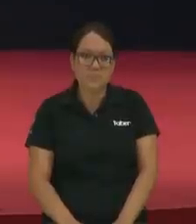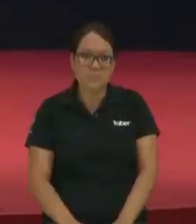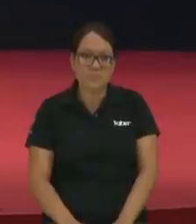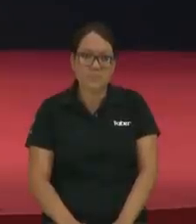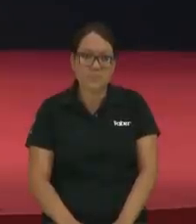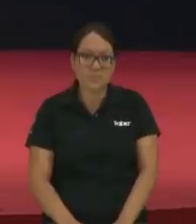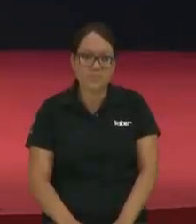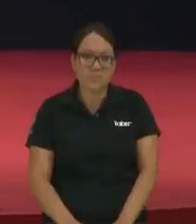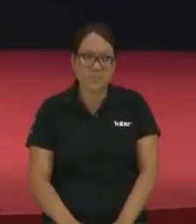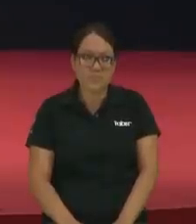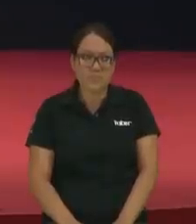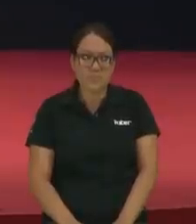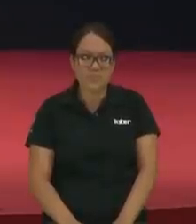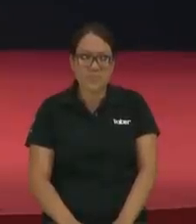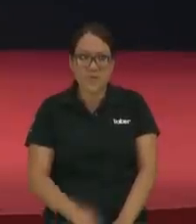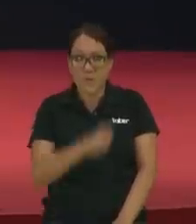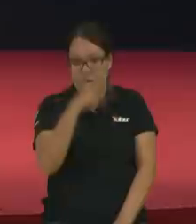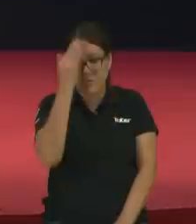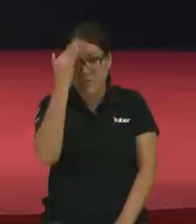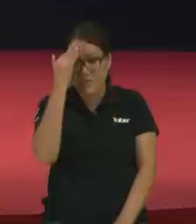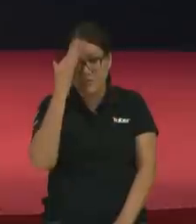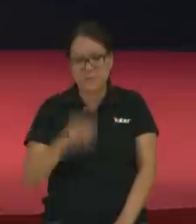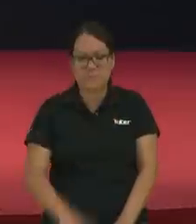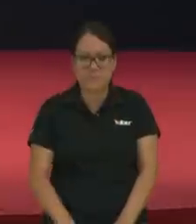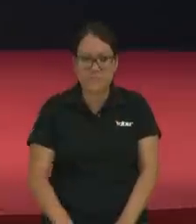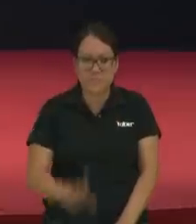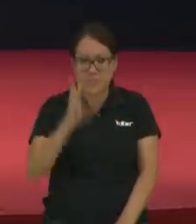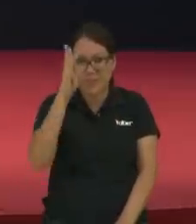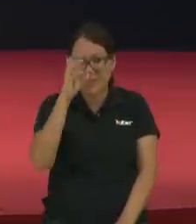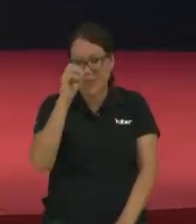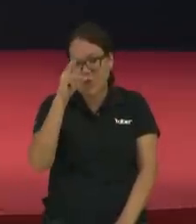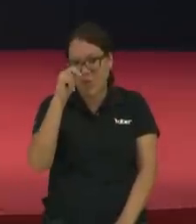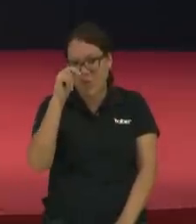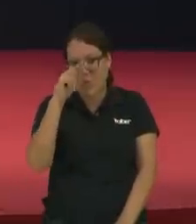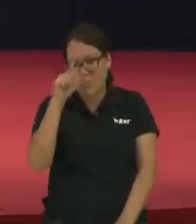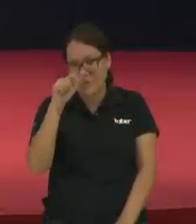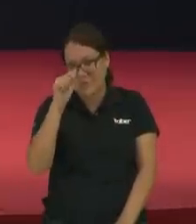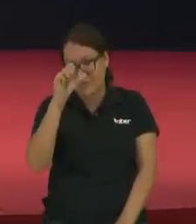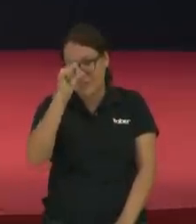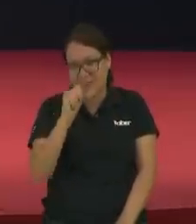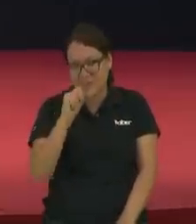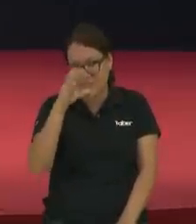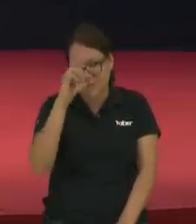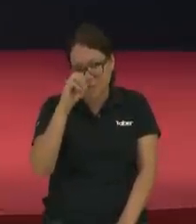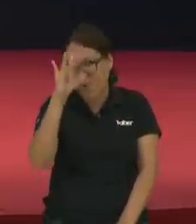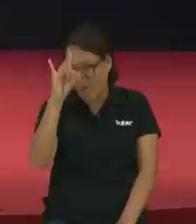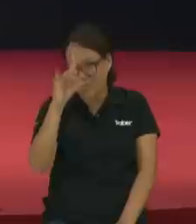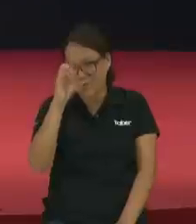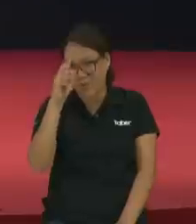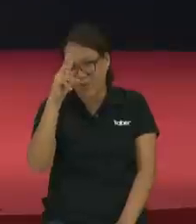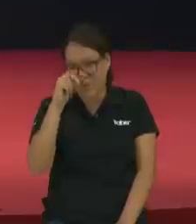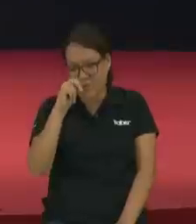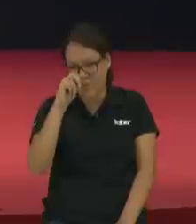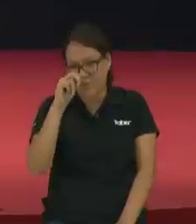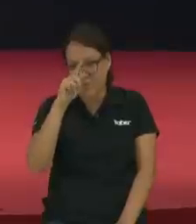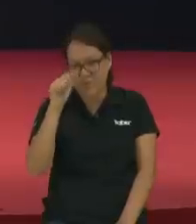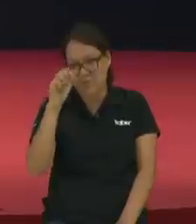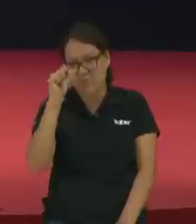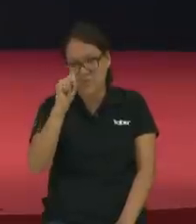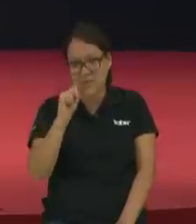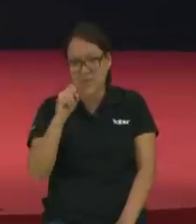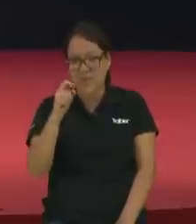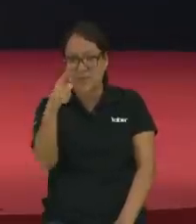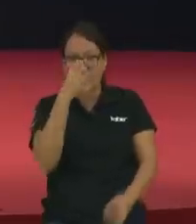las 6 u 8 onzas de proteína son necesarias en cada comidita tiene que tenerlo y no va a comer músculo solo carbohidrato solo